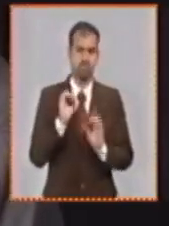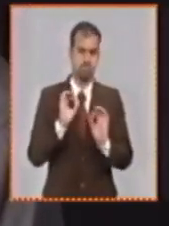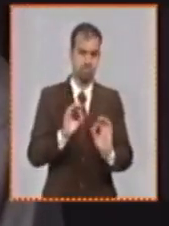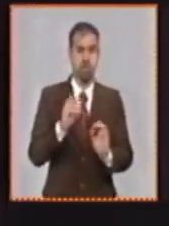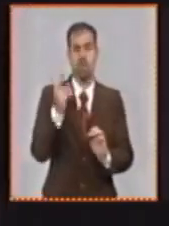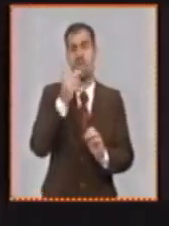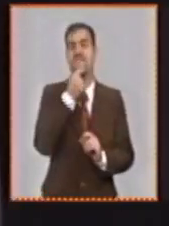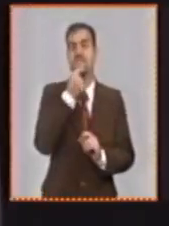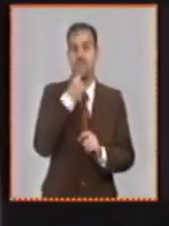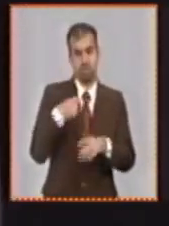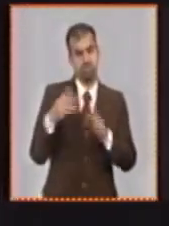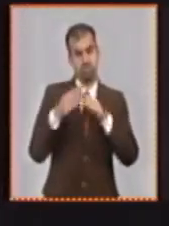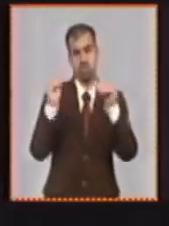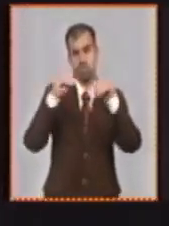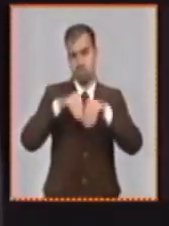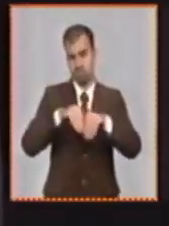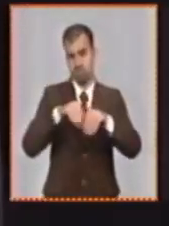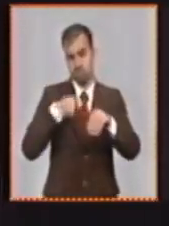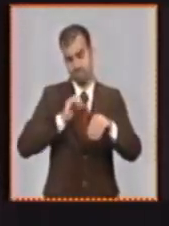cubana, mujer.